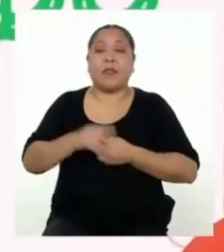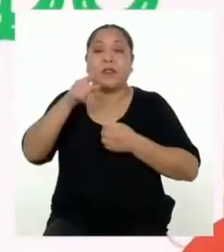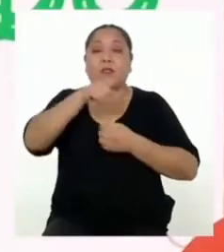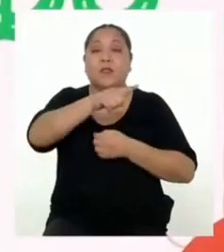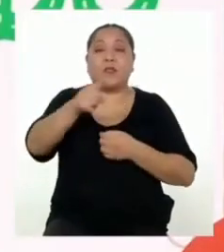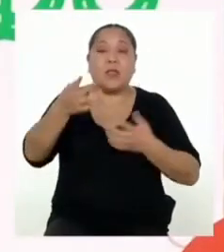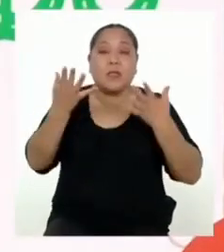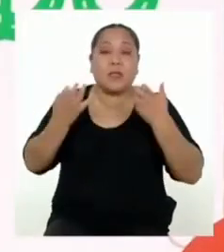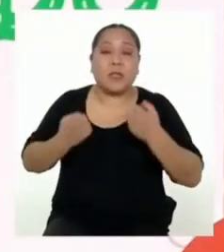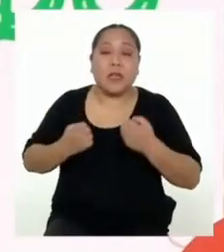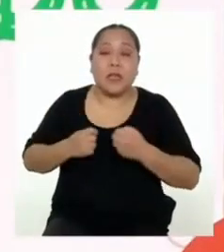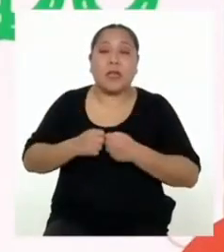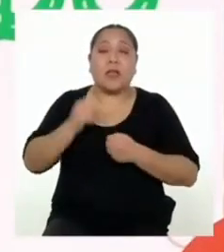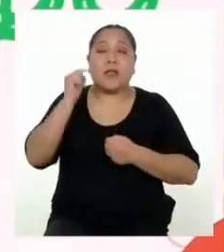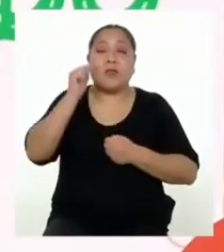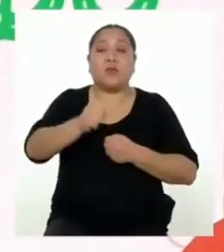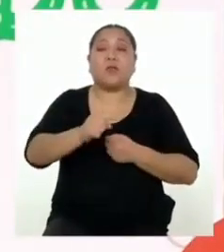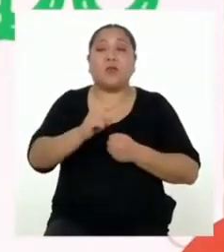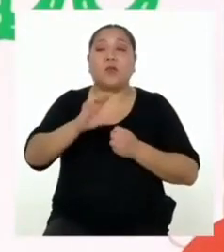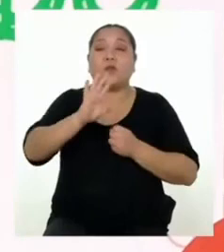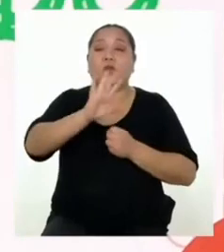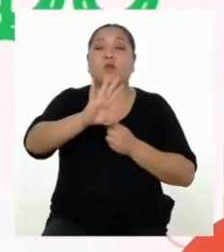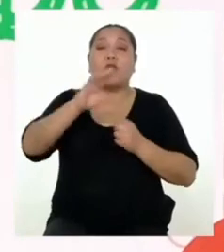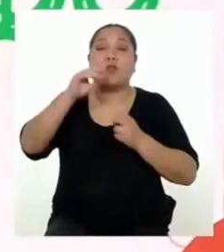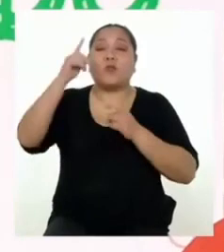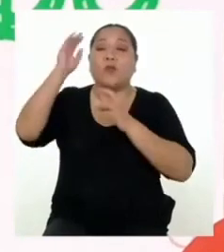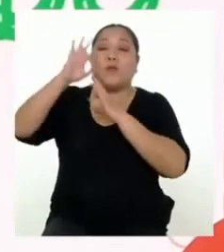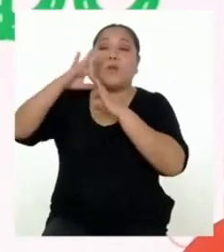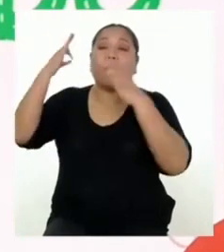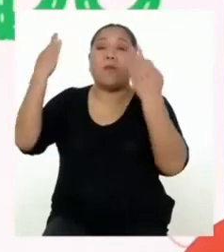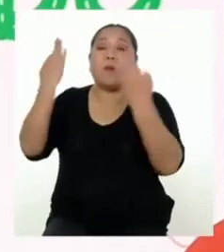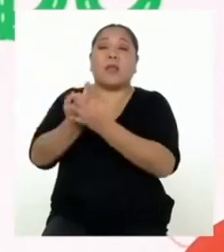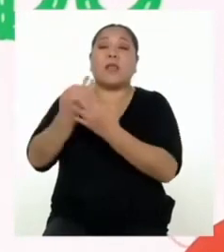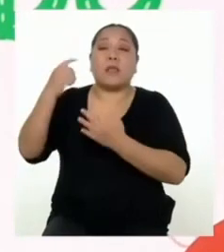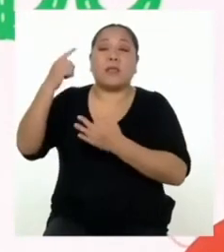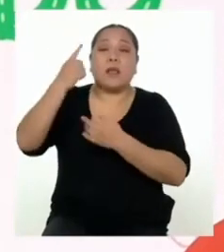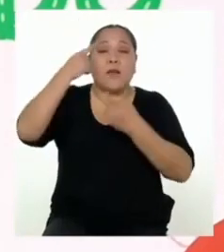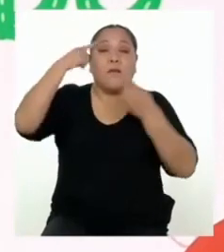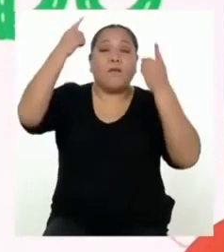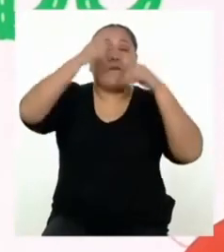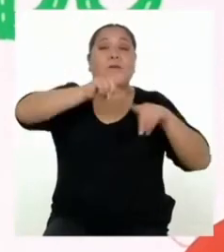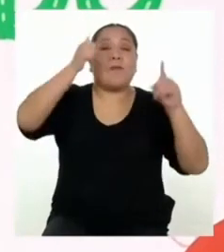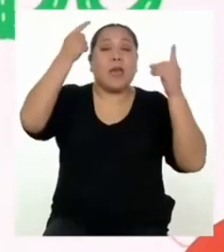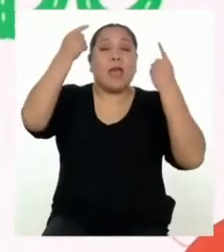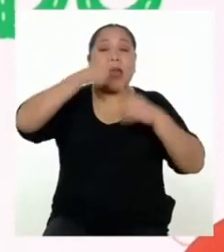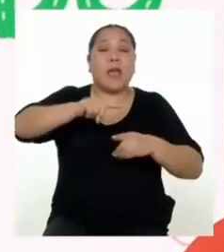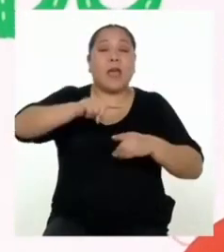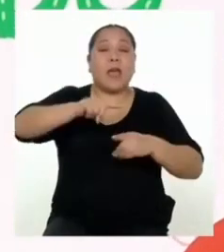Si gustan, pueden hacer que sus familiares vean con ustedes los acuerdos que van a redactar. Gracias.